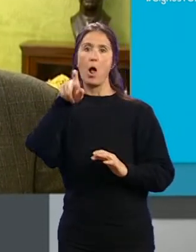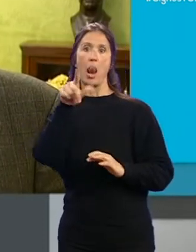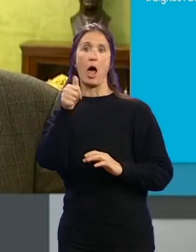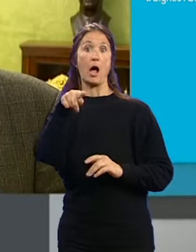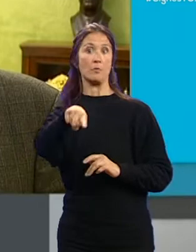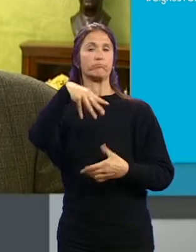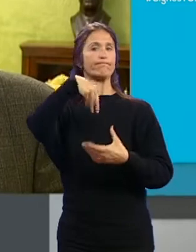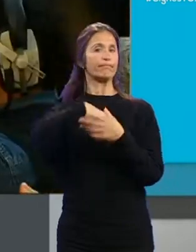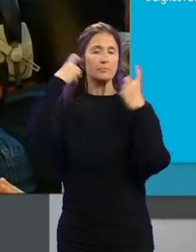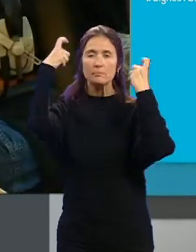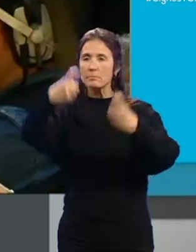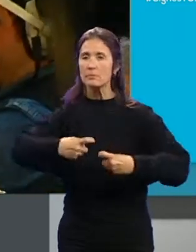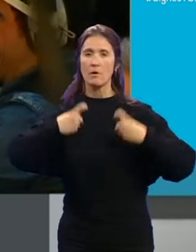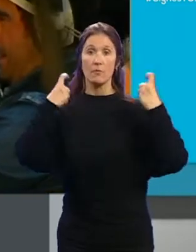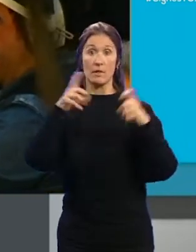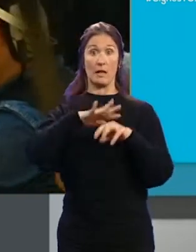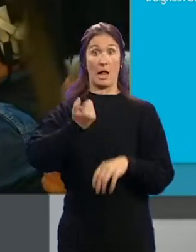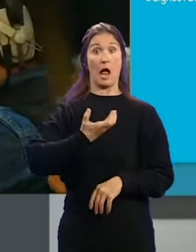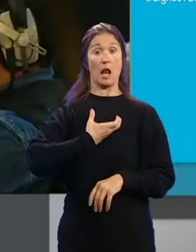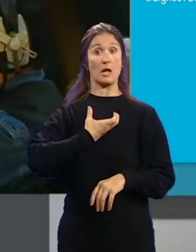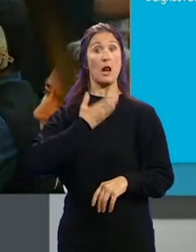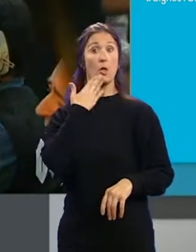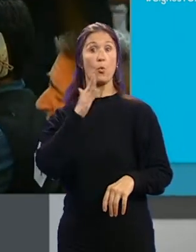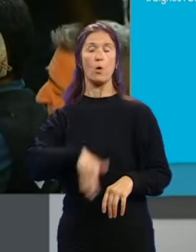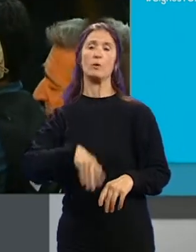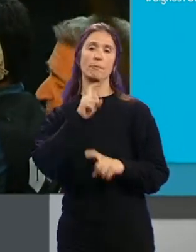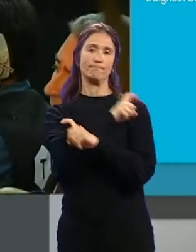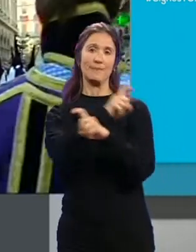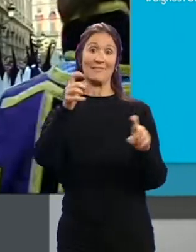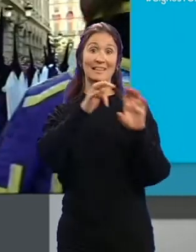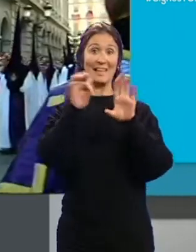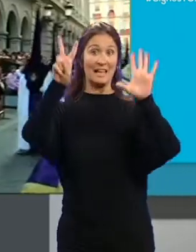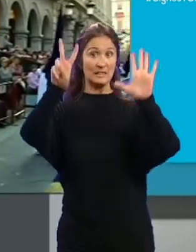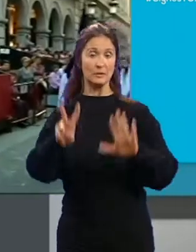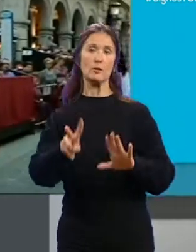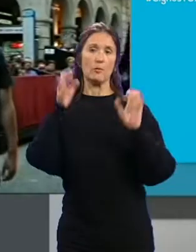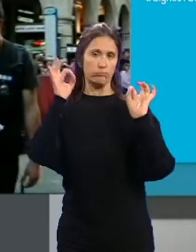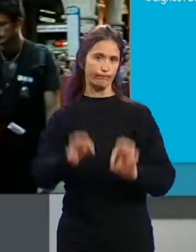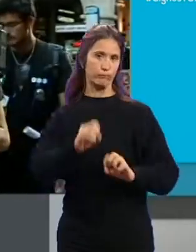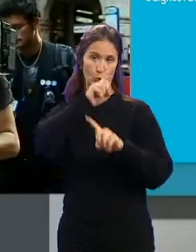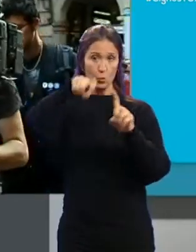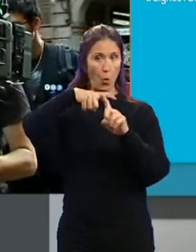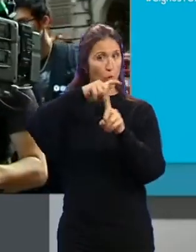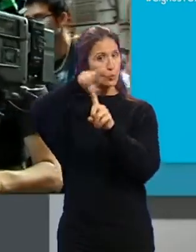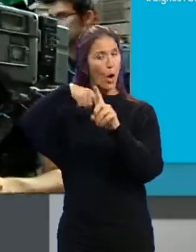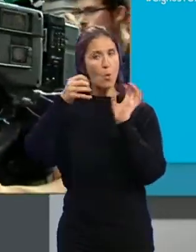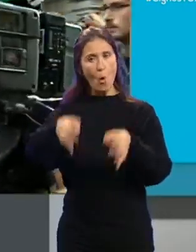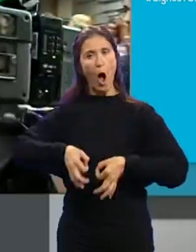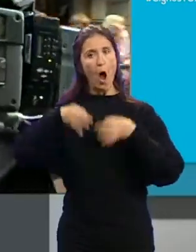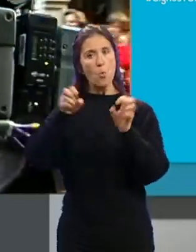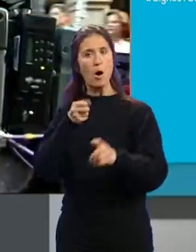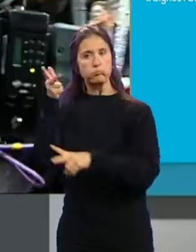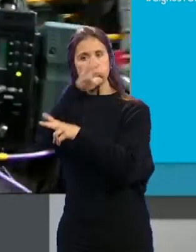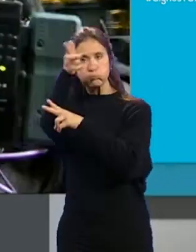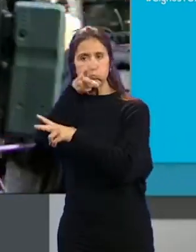requiere un esfuerzo enorme. El alcalde Cuenca ha destacado que TG7 va a retransmitir, como cada año, la Semana Santa de